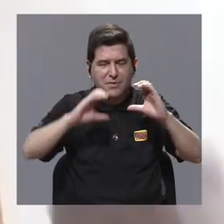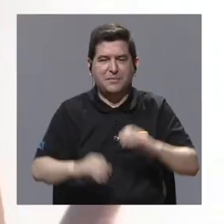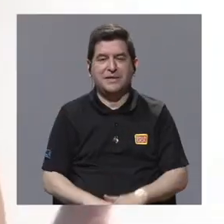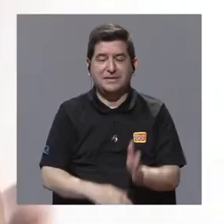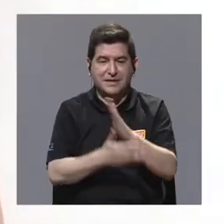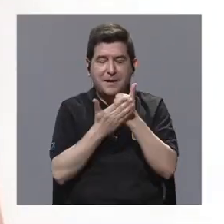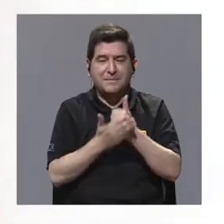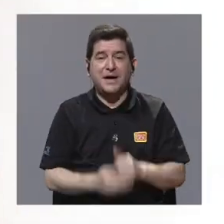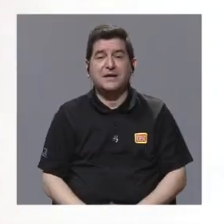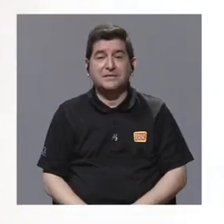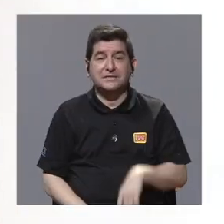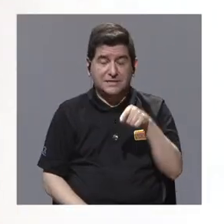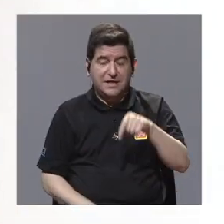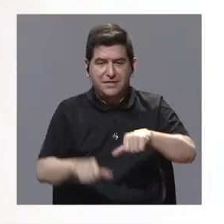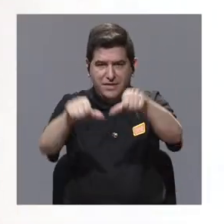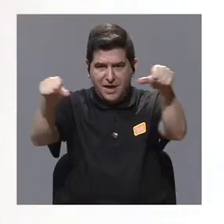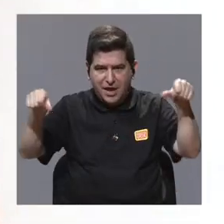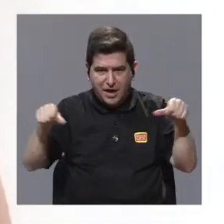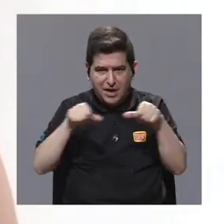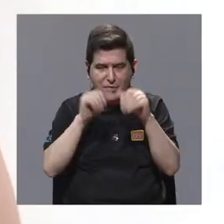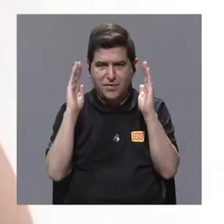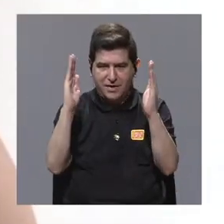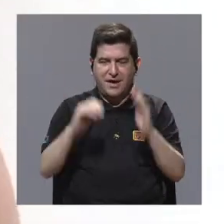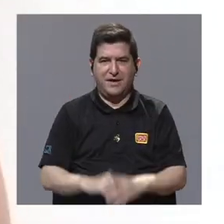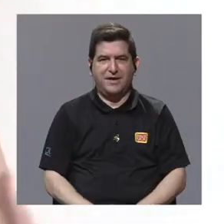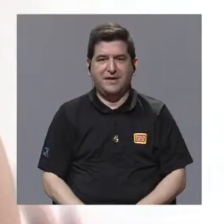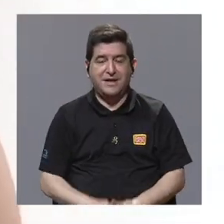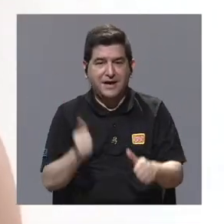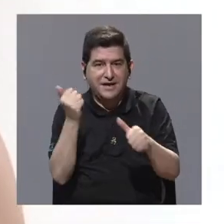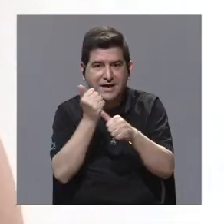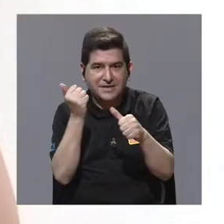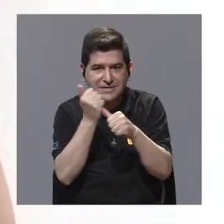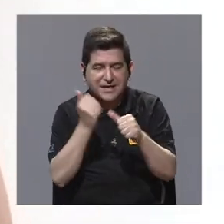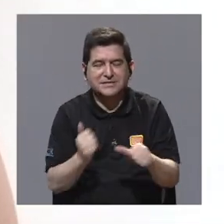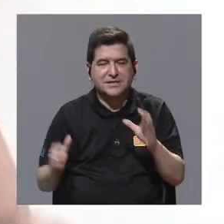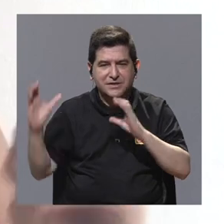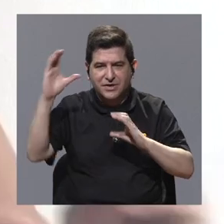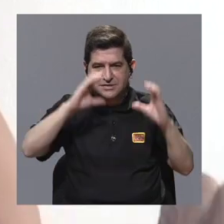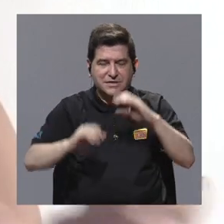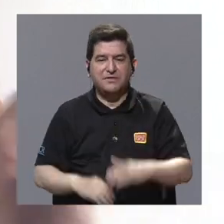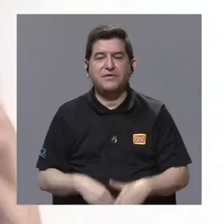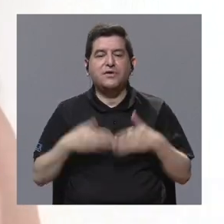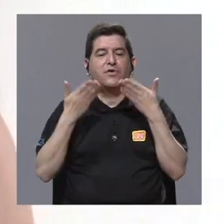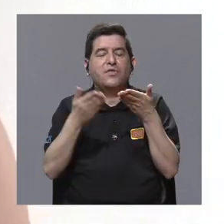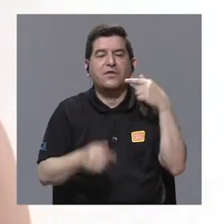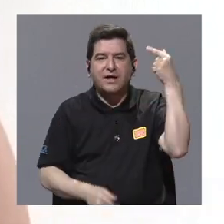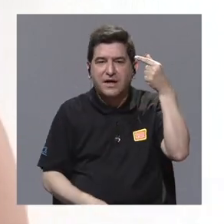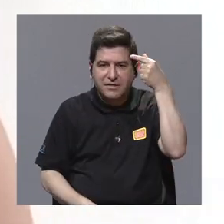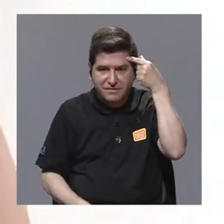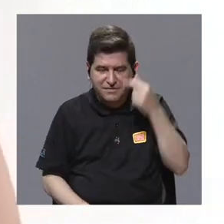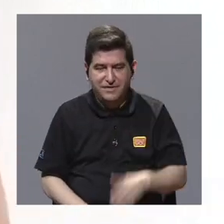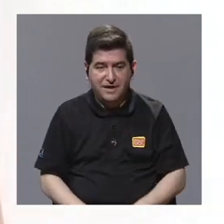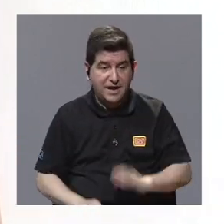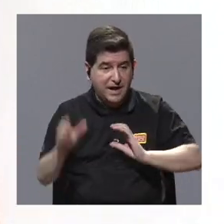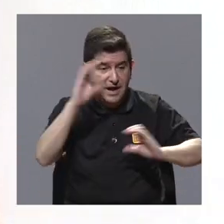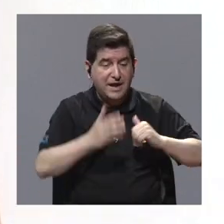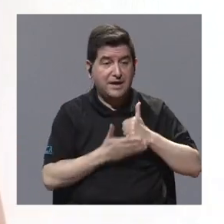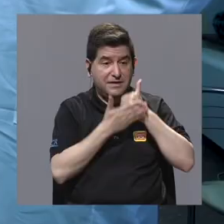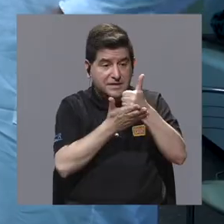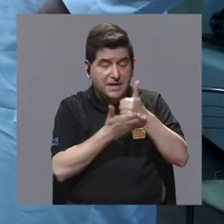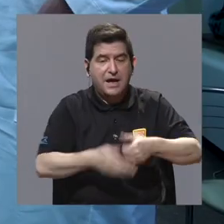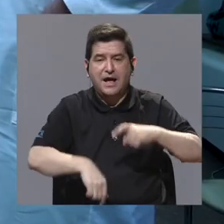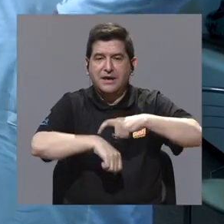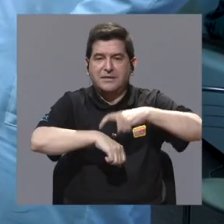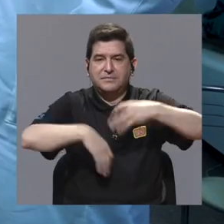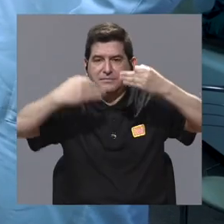gran sombrilla que se conoce como el asesoramiento científico a gobiernos. Es cuando utilizamos la ciencia para la toma de